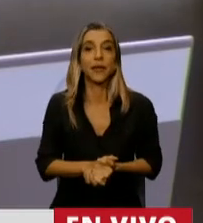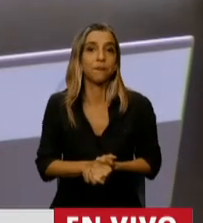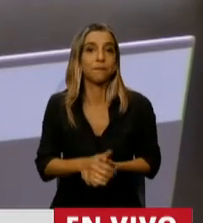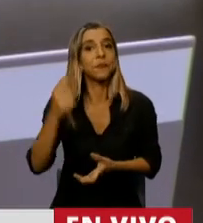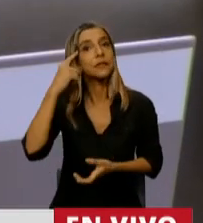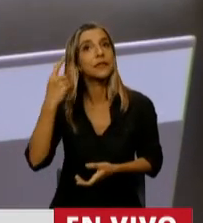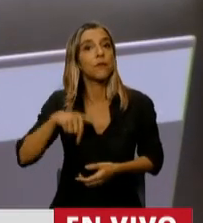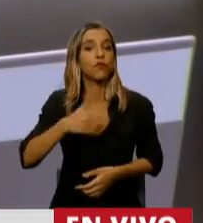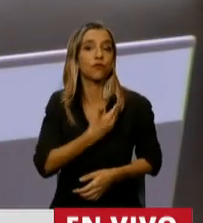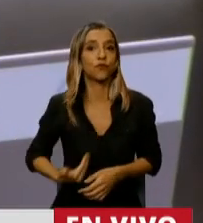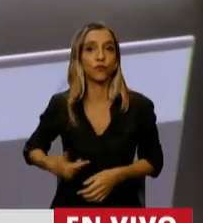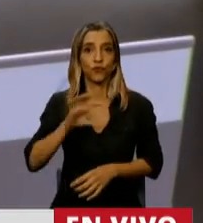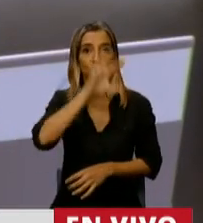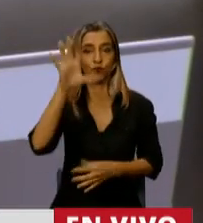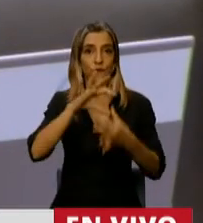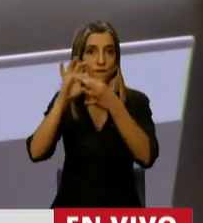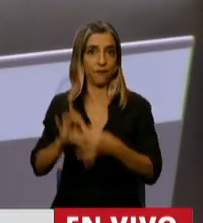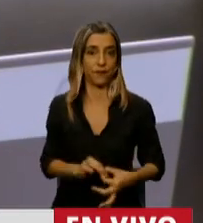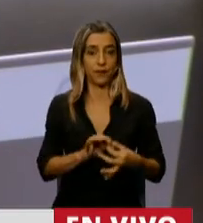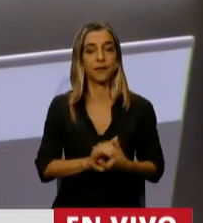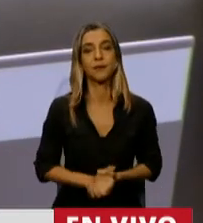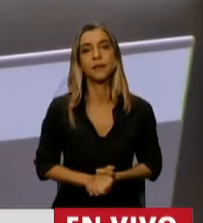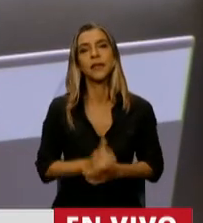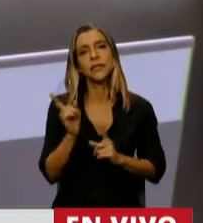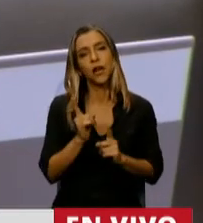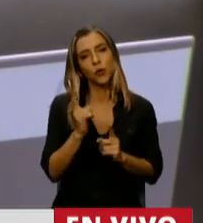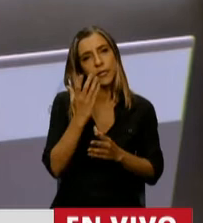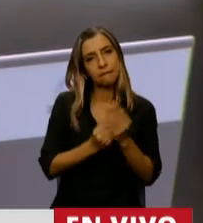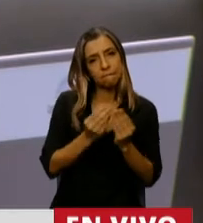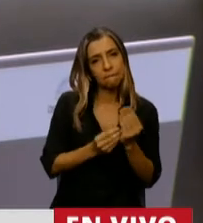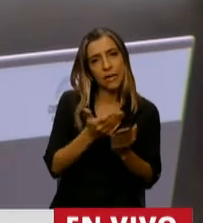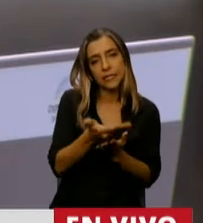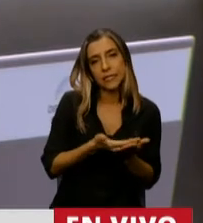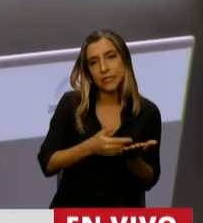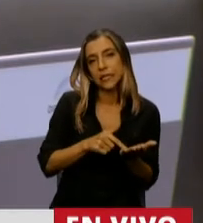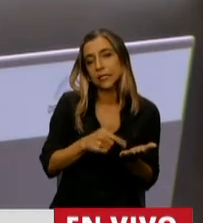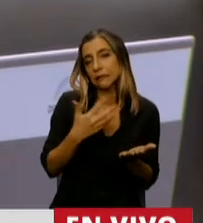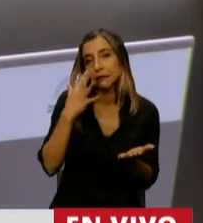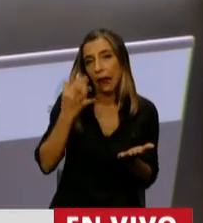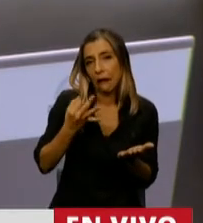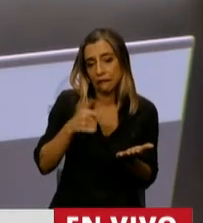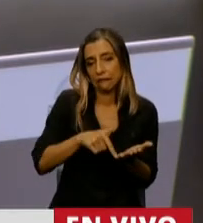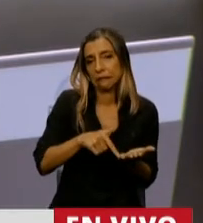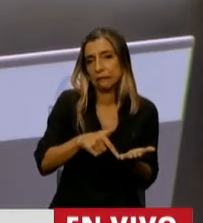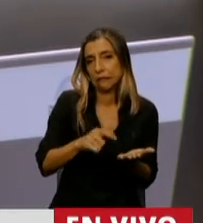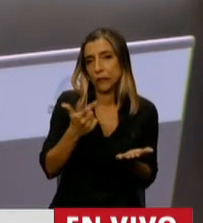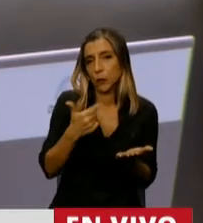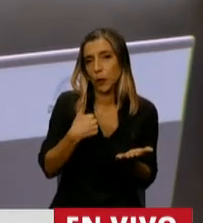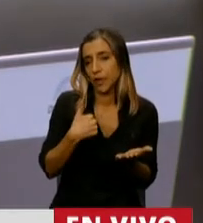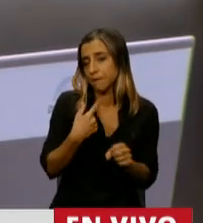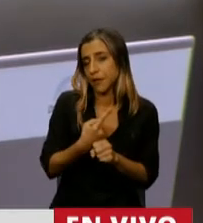Y acá creo que se cometen errores y es un presupuesto no realista y es lo primero que debemos decir.